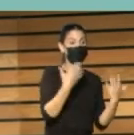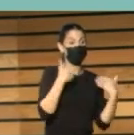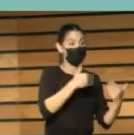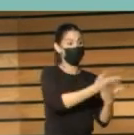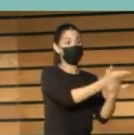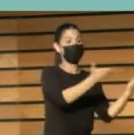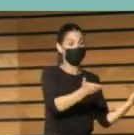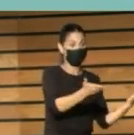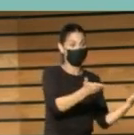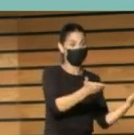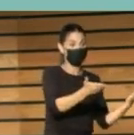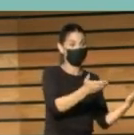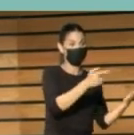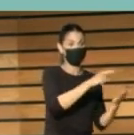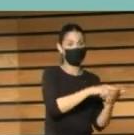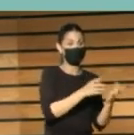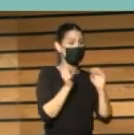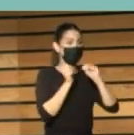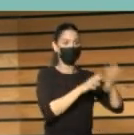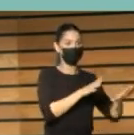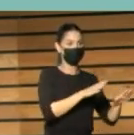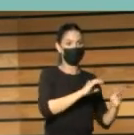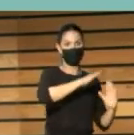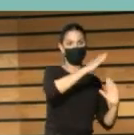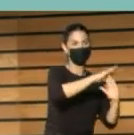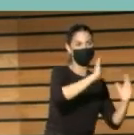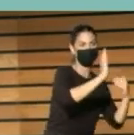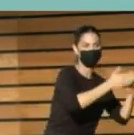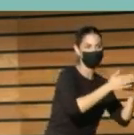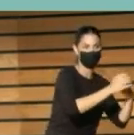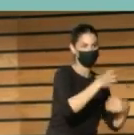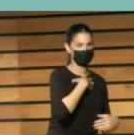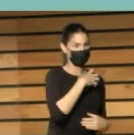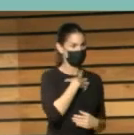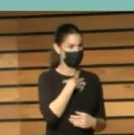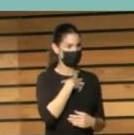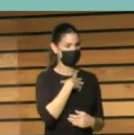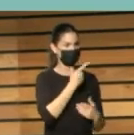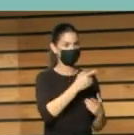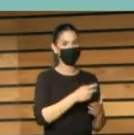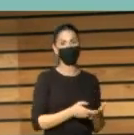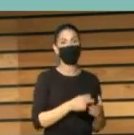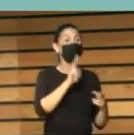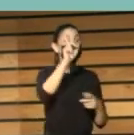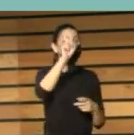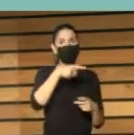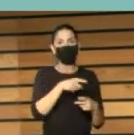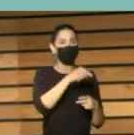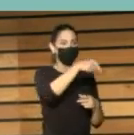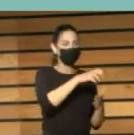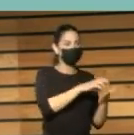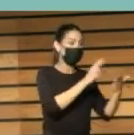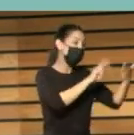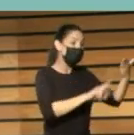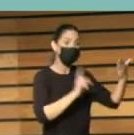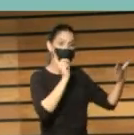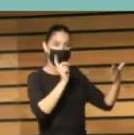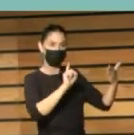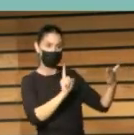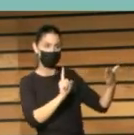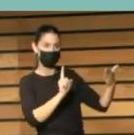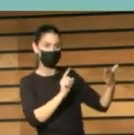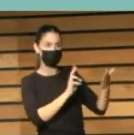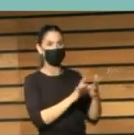santuario que hace unas funciones que van mucho más allá de la lectura, hacen funciones sociales y en ese sentido estamos muy